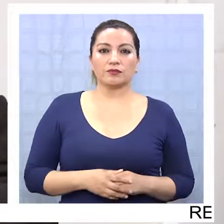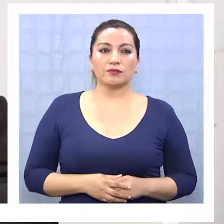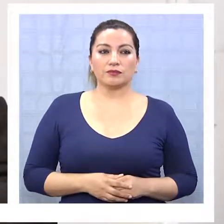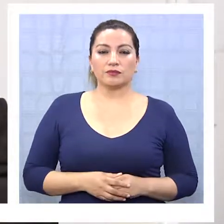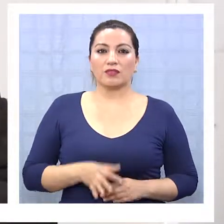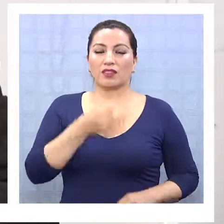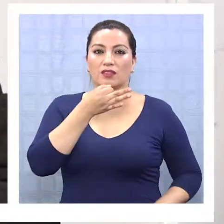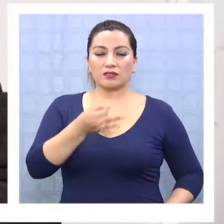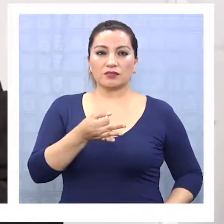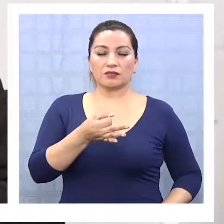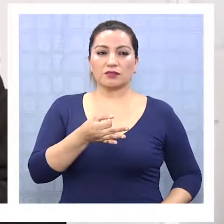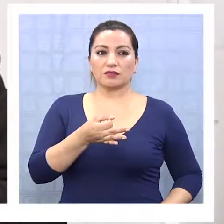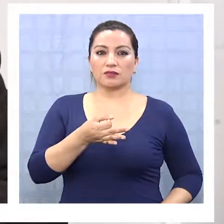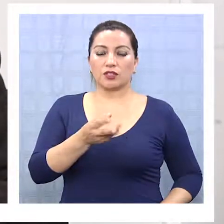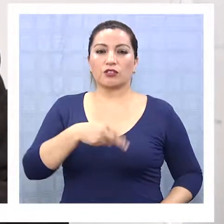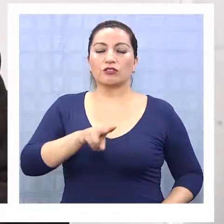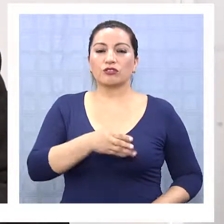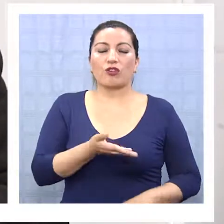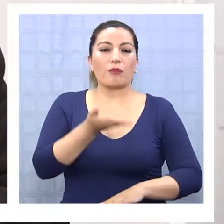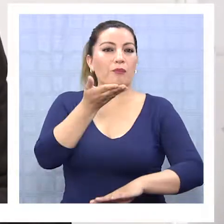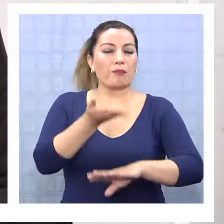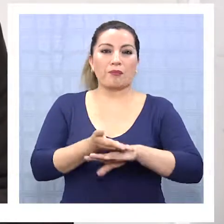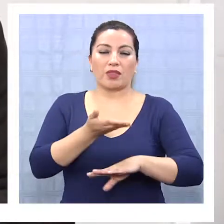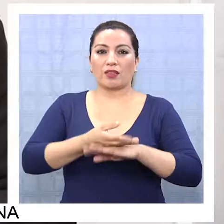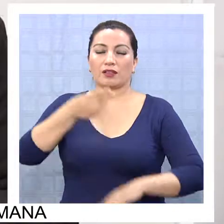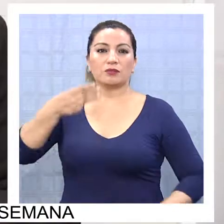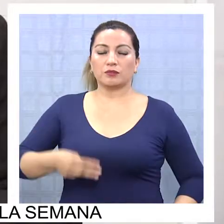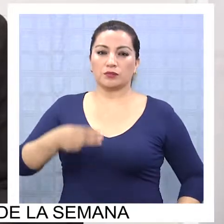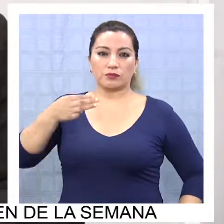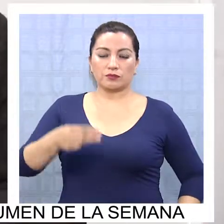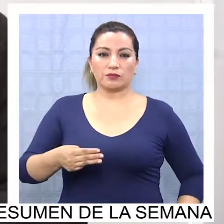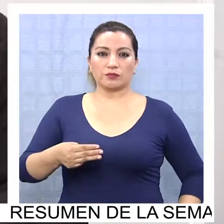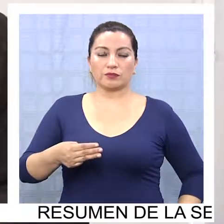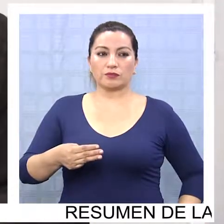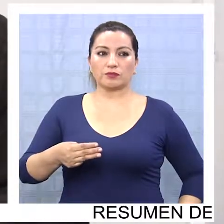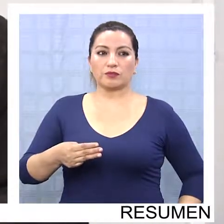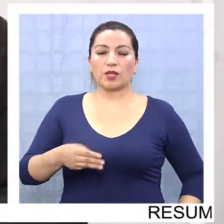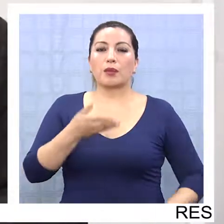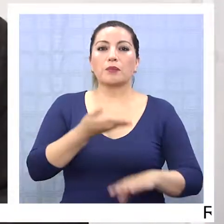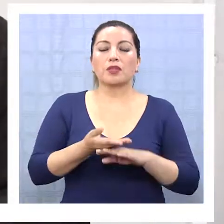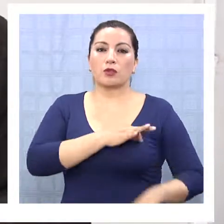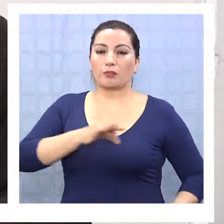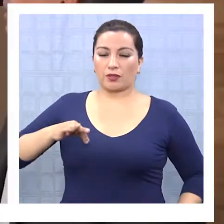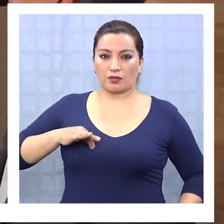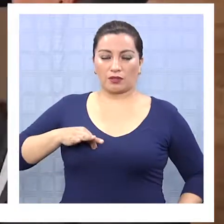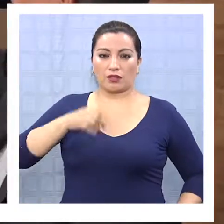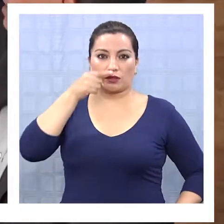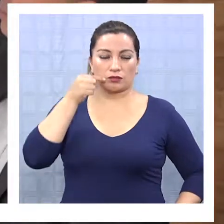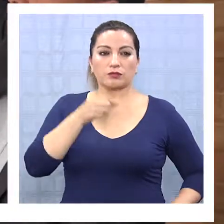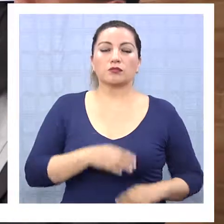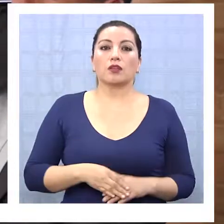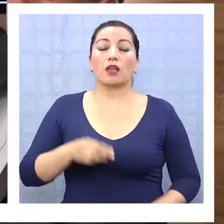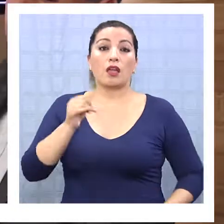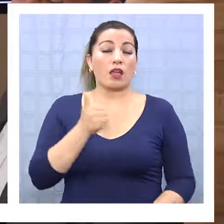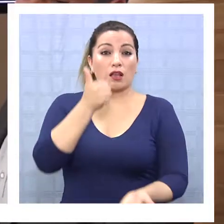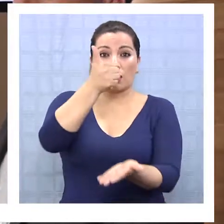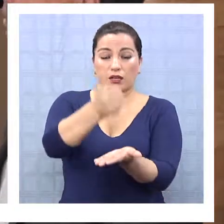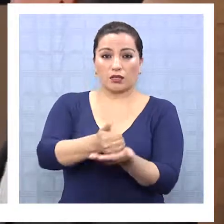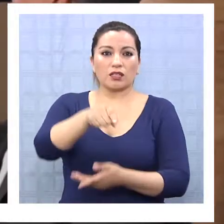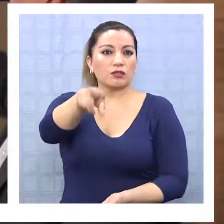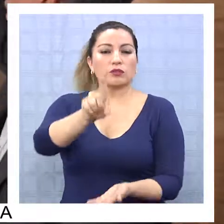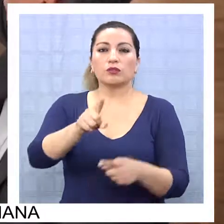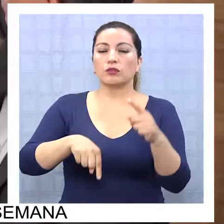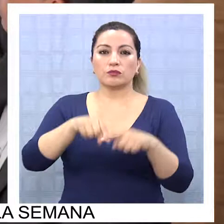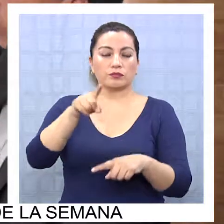pone sello a un recurso de apelación que usó la Municipalidad, que es un recurso jerárquico apelando al ministro. Según el alcalde, estos